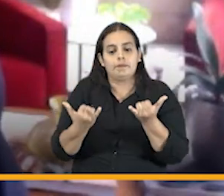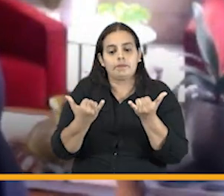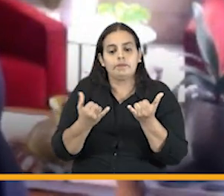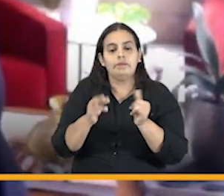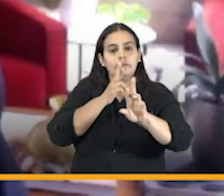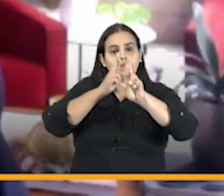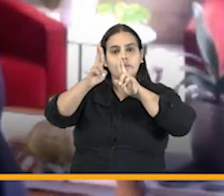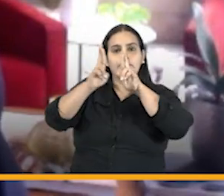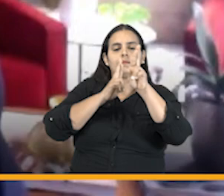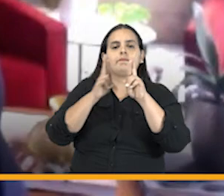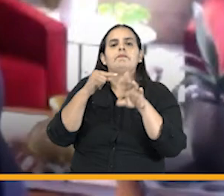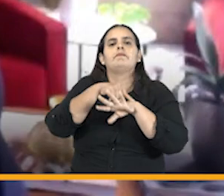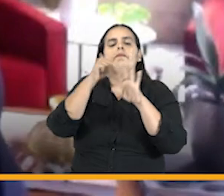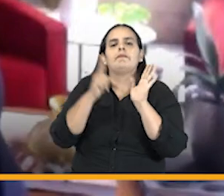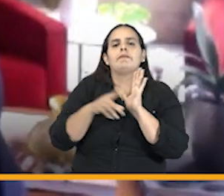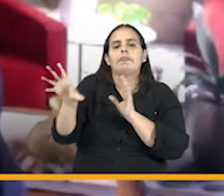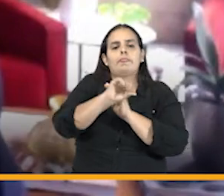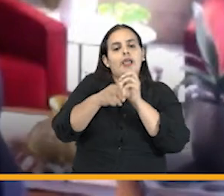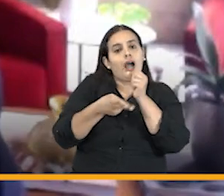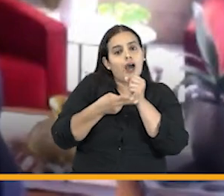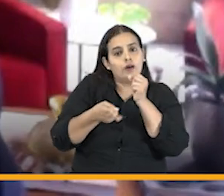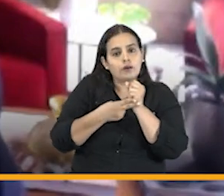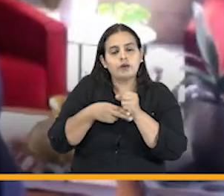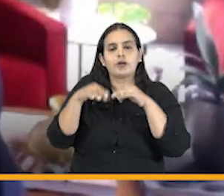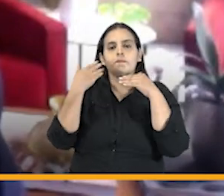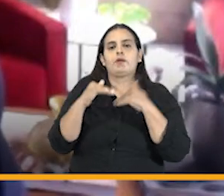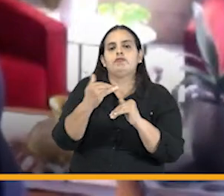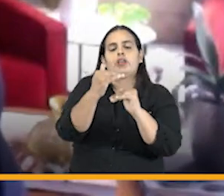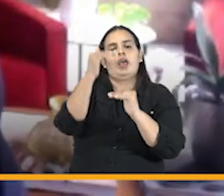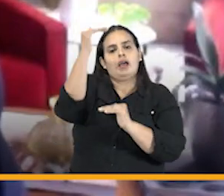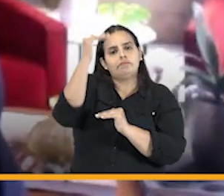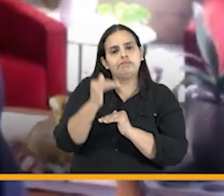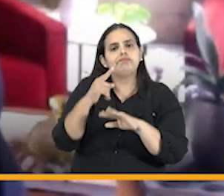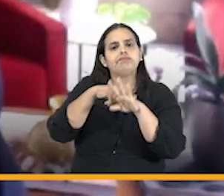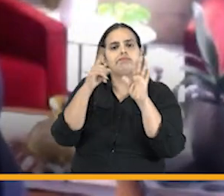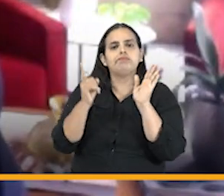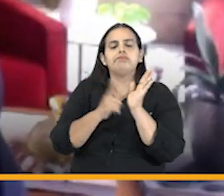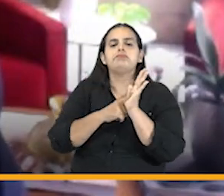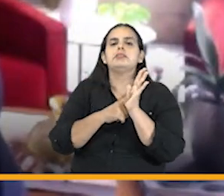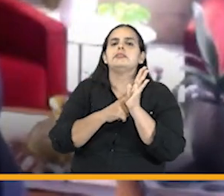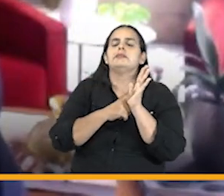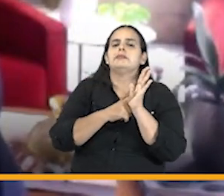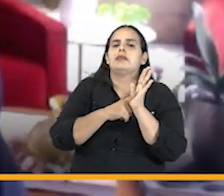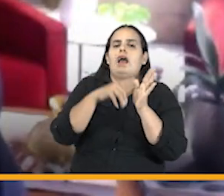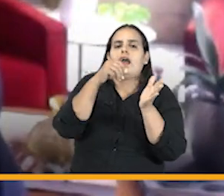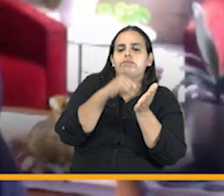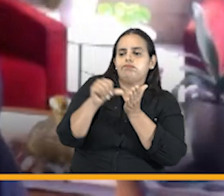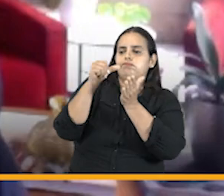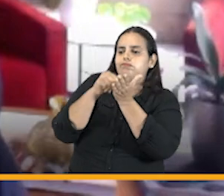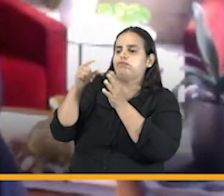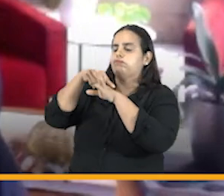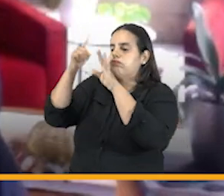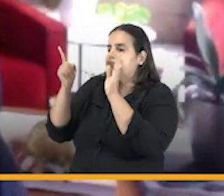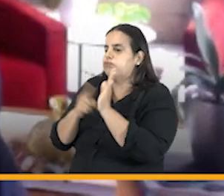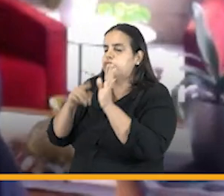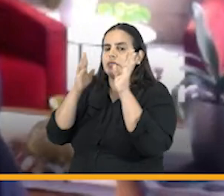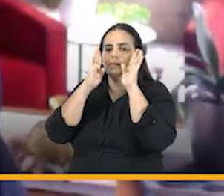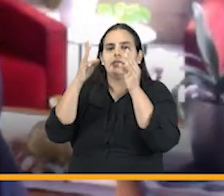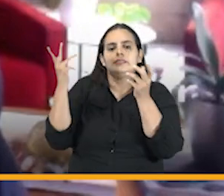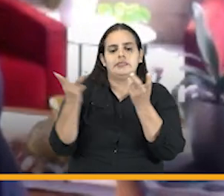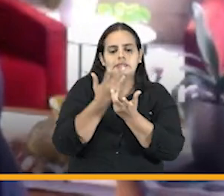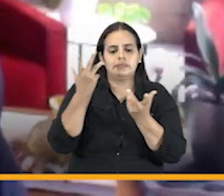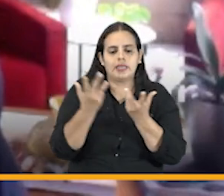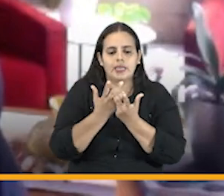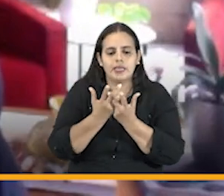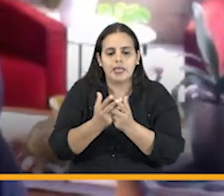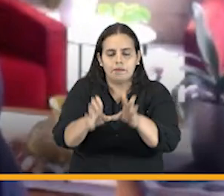resultados en cuanto a ahorros disminución de procesos depuración de la base de datos funcionamiento del sistema